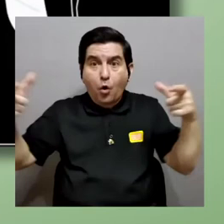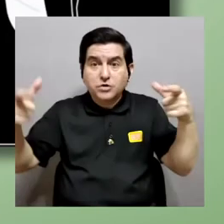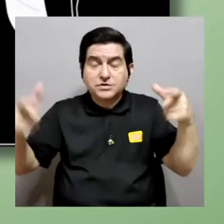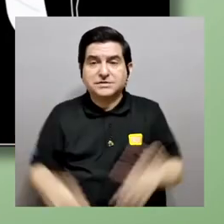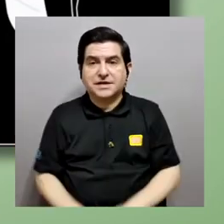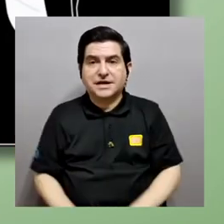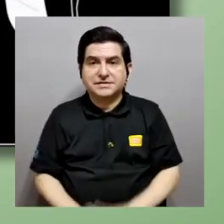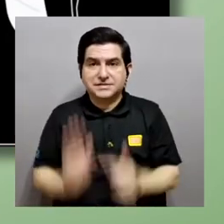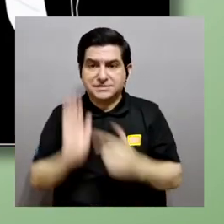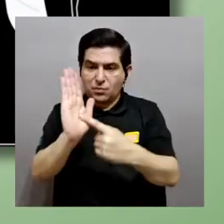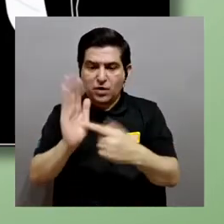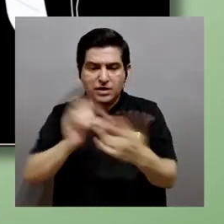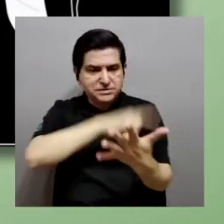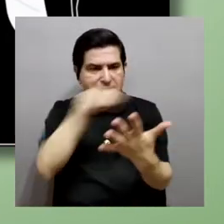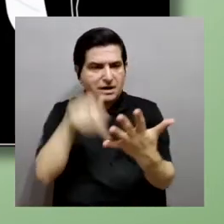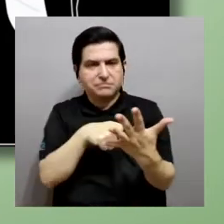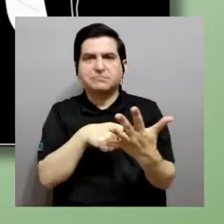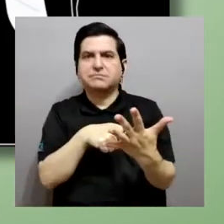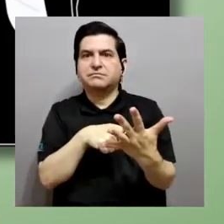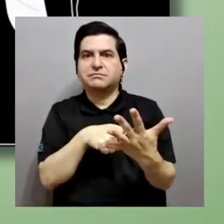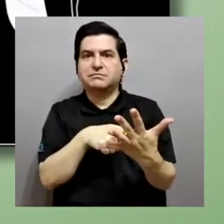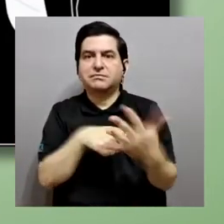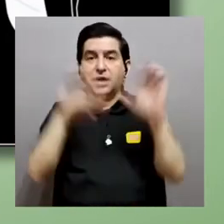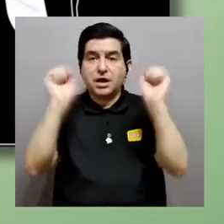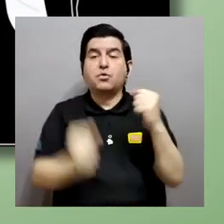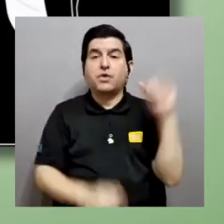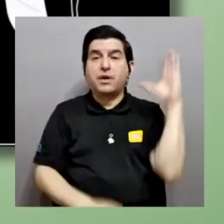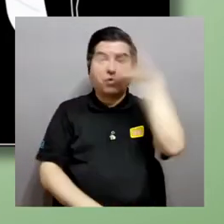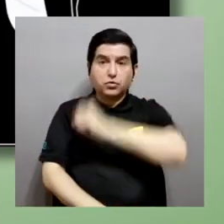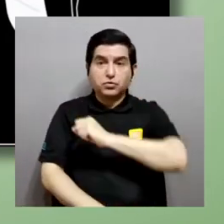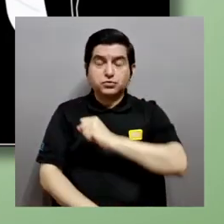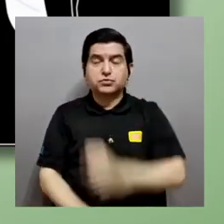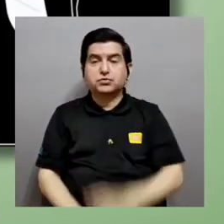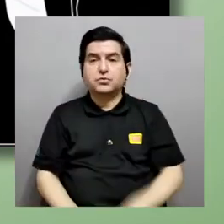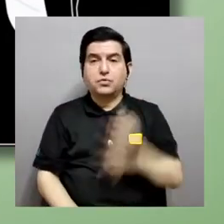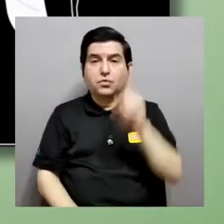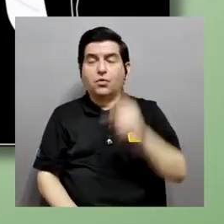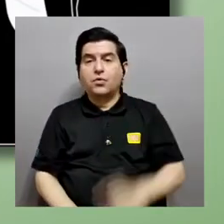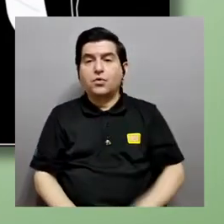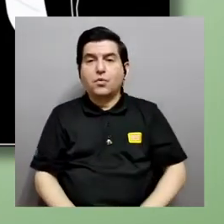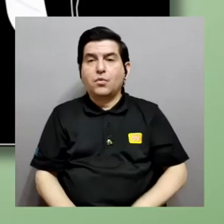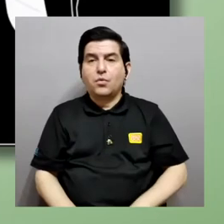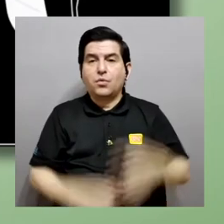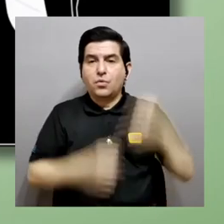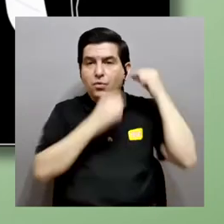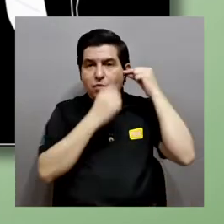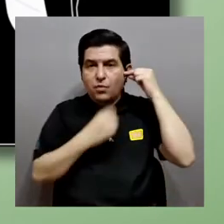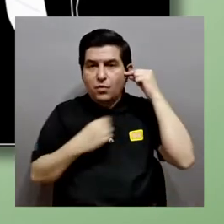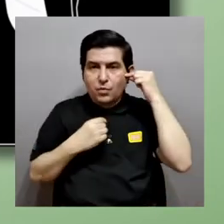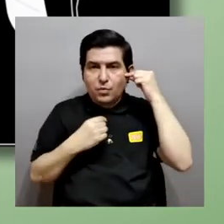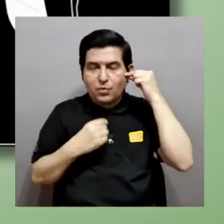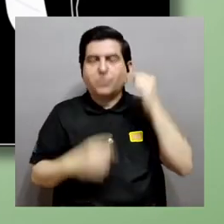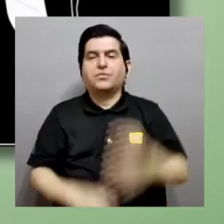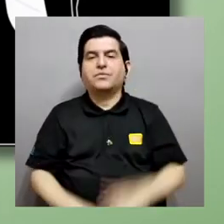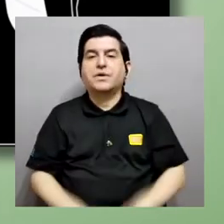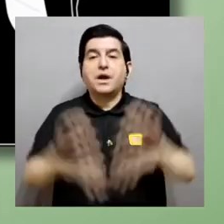se reflejan en la mano y las podemos detectar a través del micrófono de los audífonos y